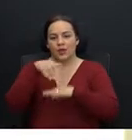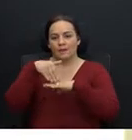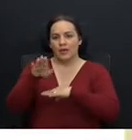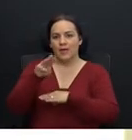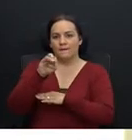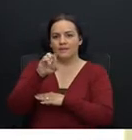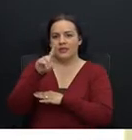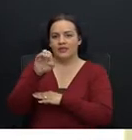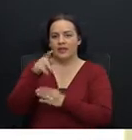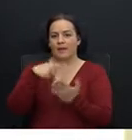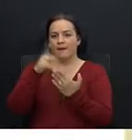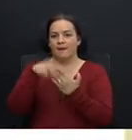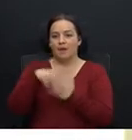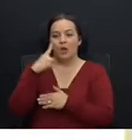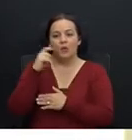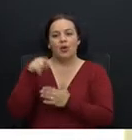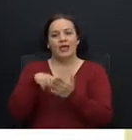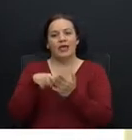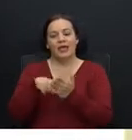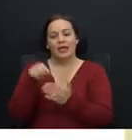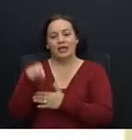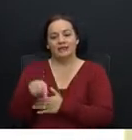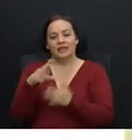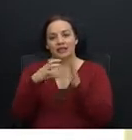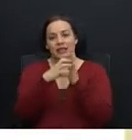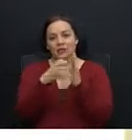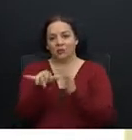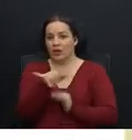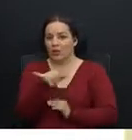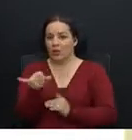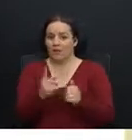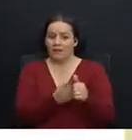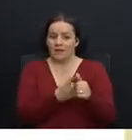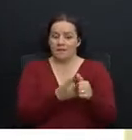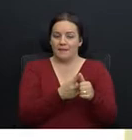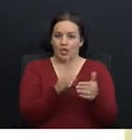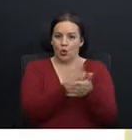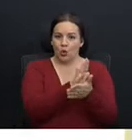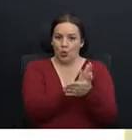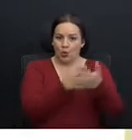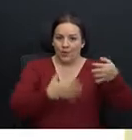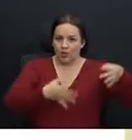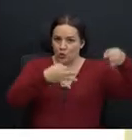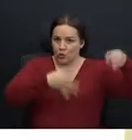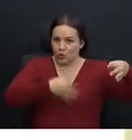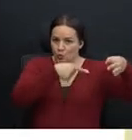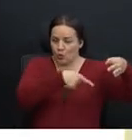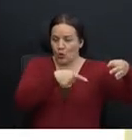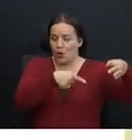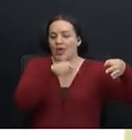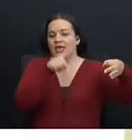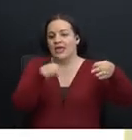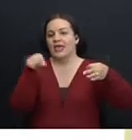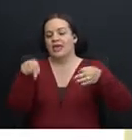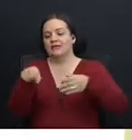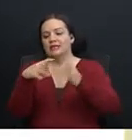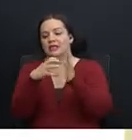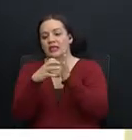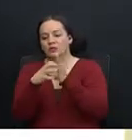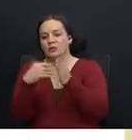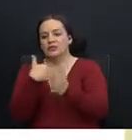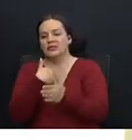Mideplan. Pues dicho texto, al igual que su primera versión, sigue generando una serie de preocupaciones